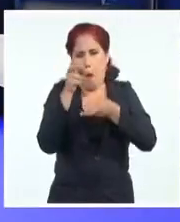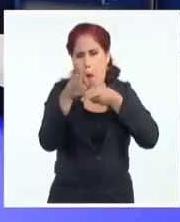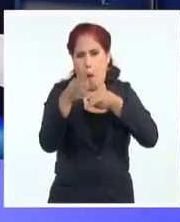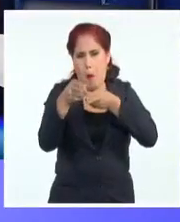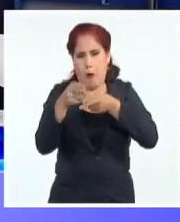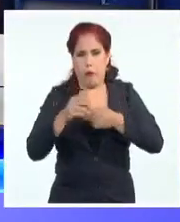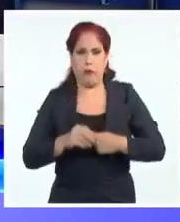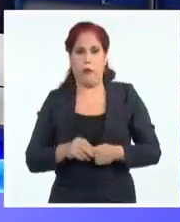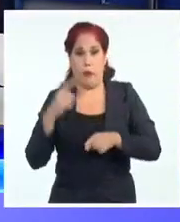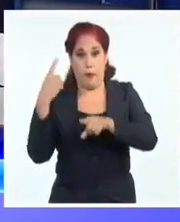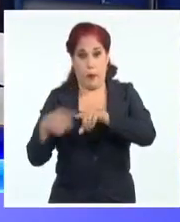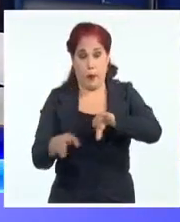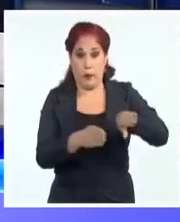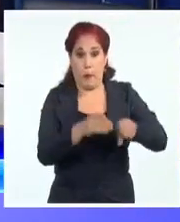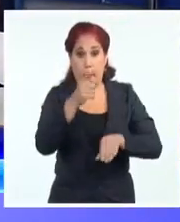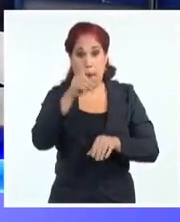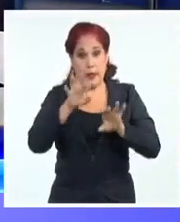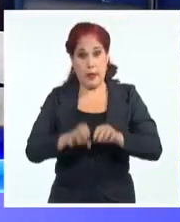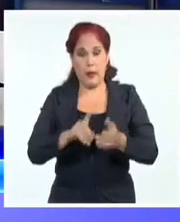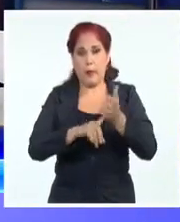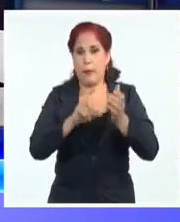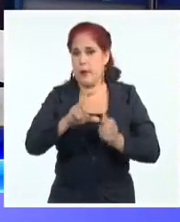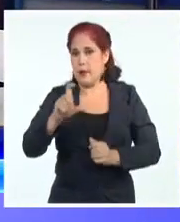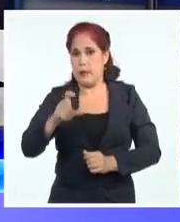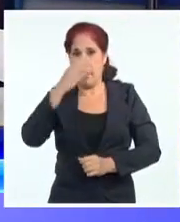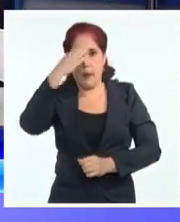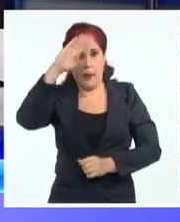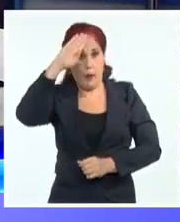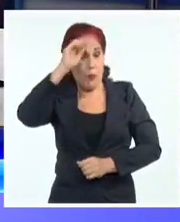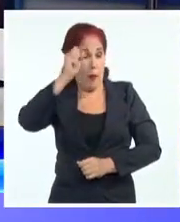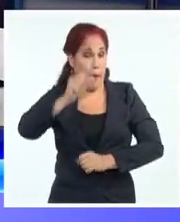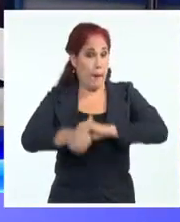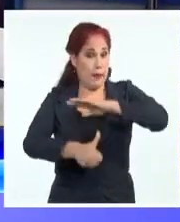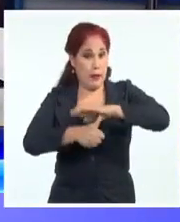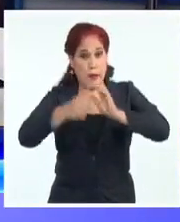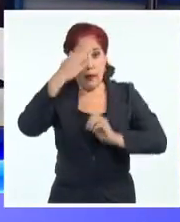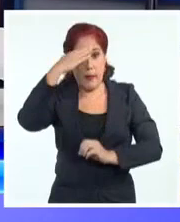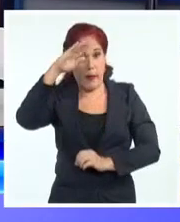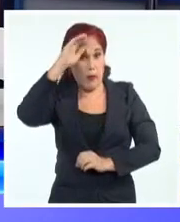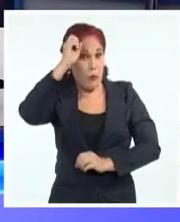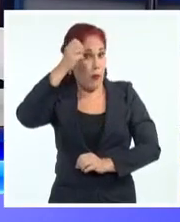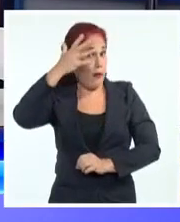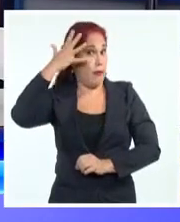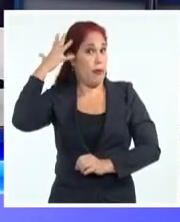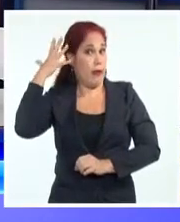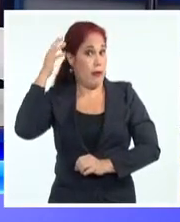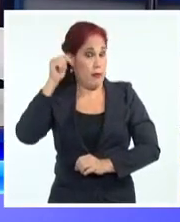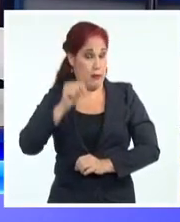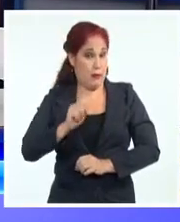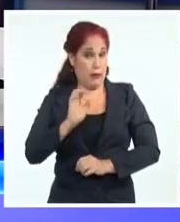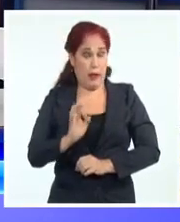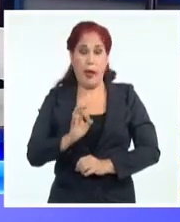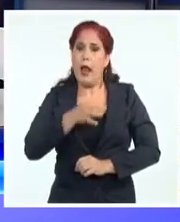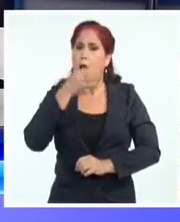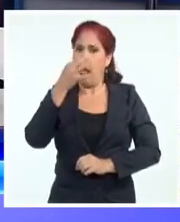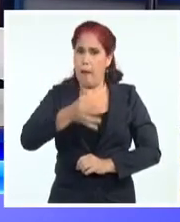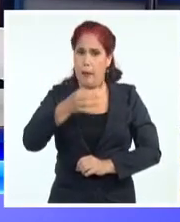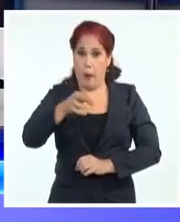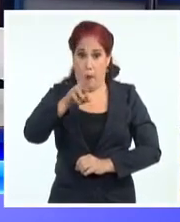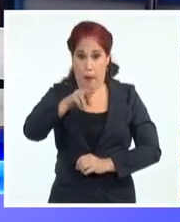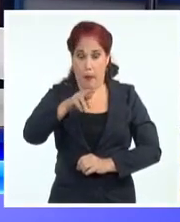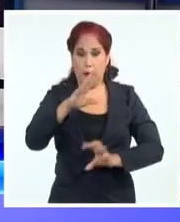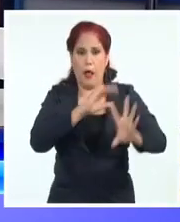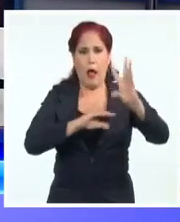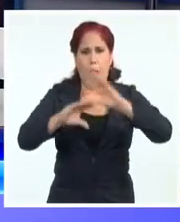El primer secretario del Comité Central del Partido Comunista de Cuba y presidente de la República, Miguel Díaz Canel Bermúdez, sostuvo este martes una